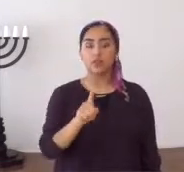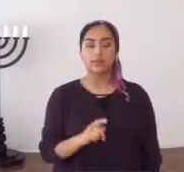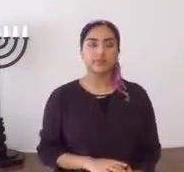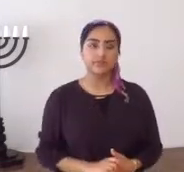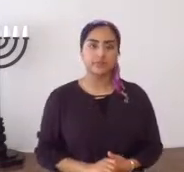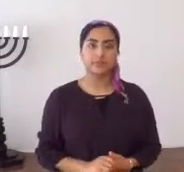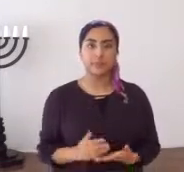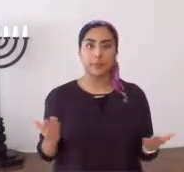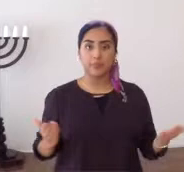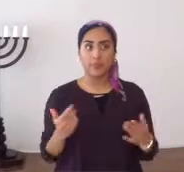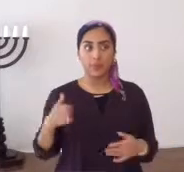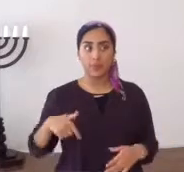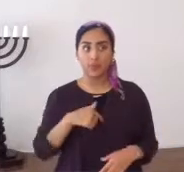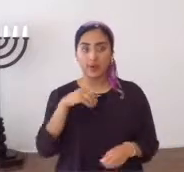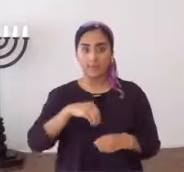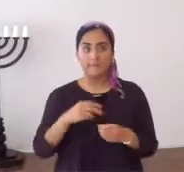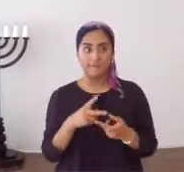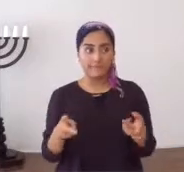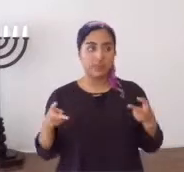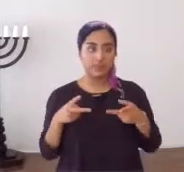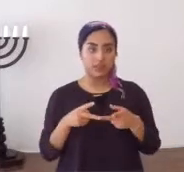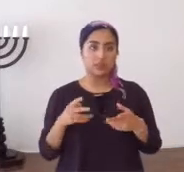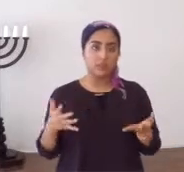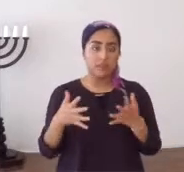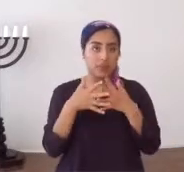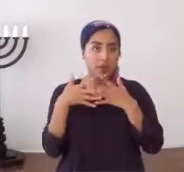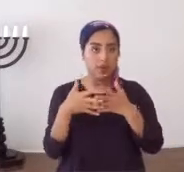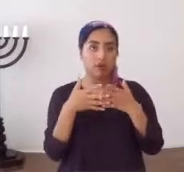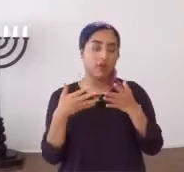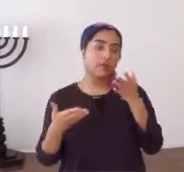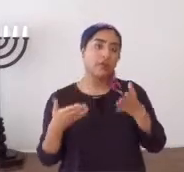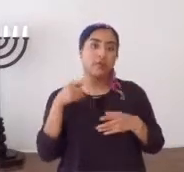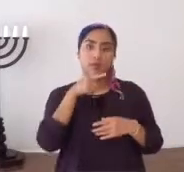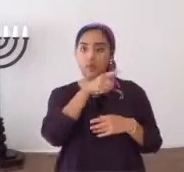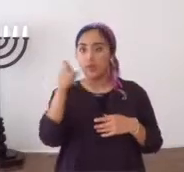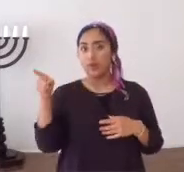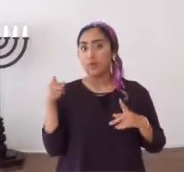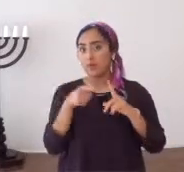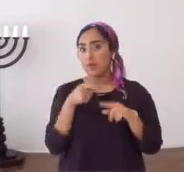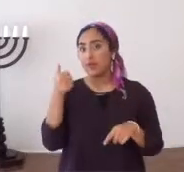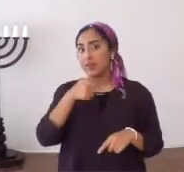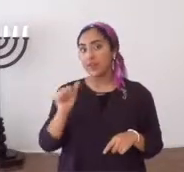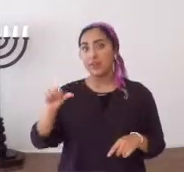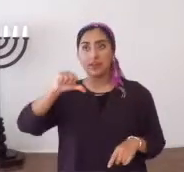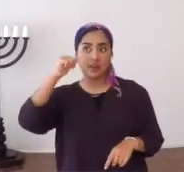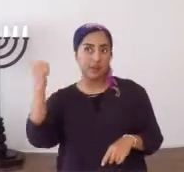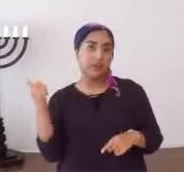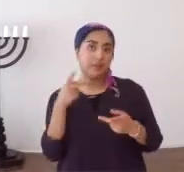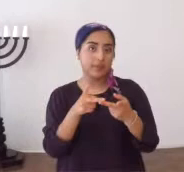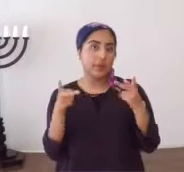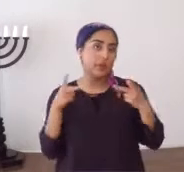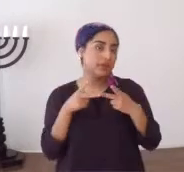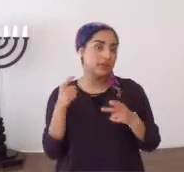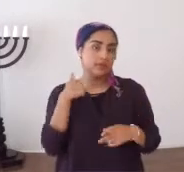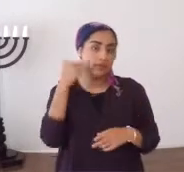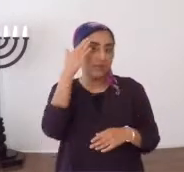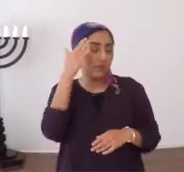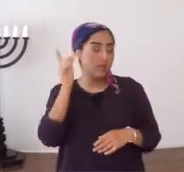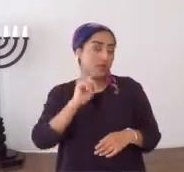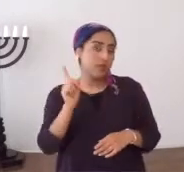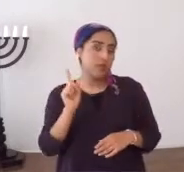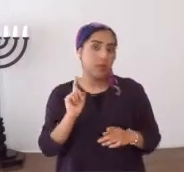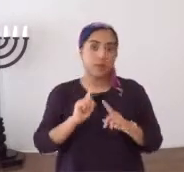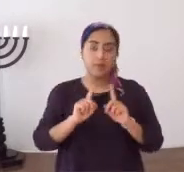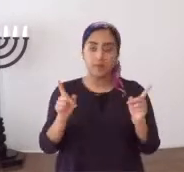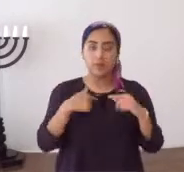Ahora, aquí estamos en el país de México y seguramente usted nos está viendo y escuchando en un país de Latinoamérica. No sabemos cuál